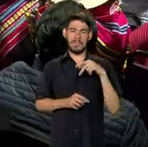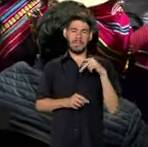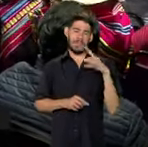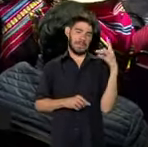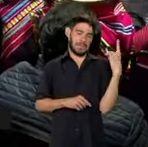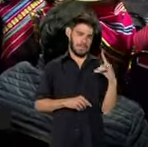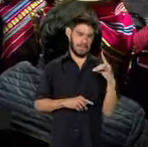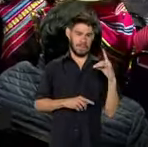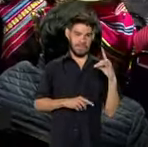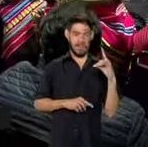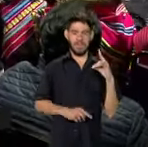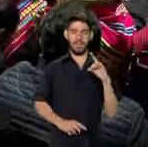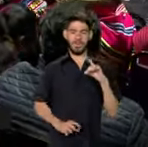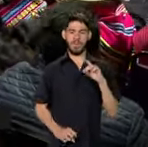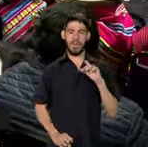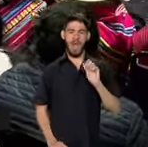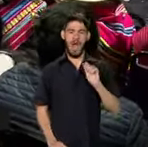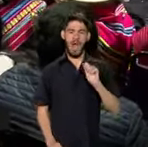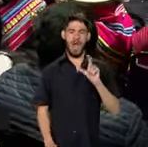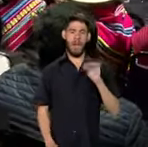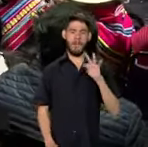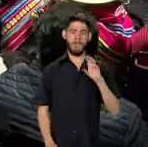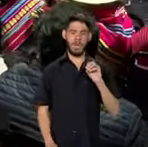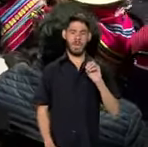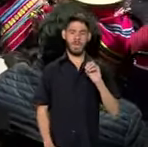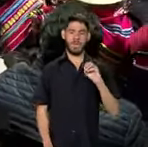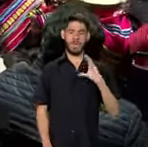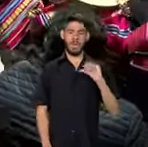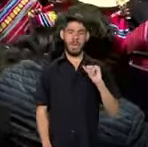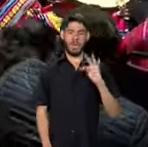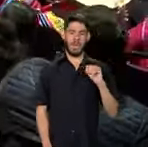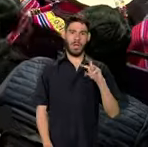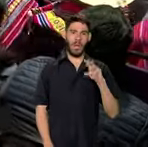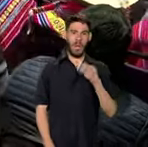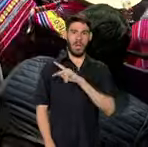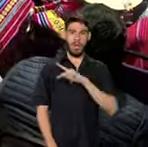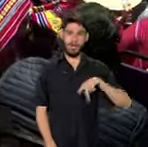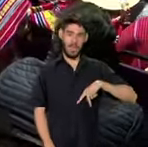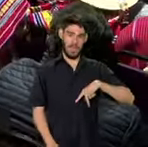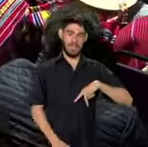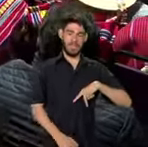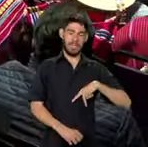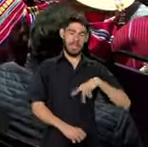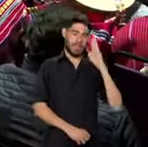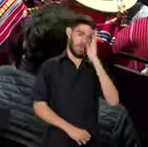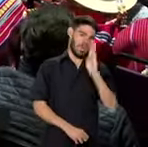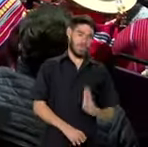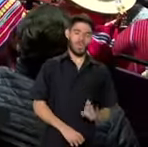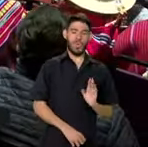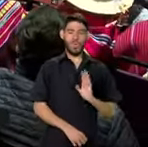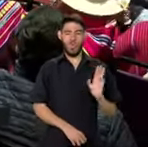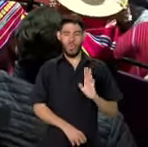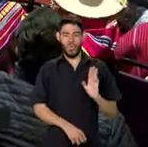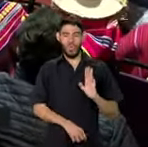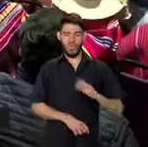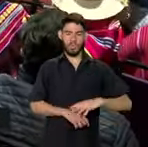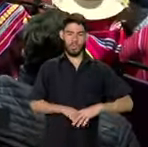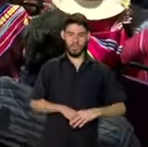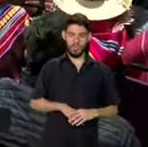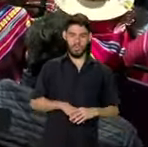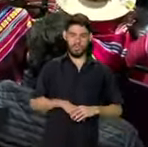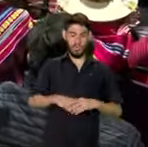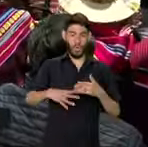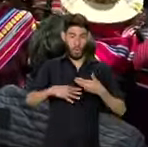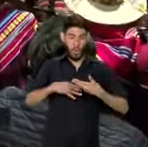Bolivia, Luis Alberto Arce Catacora, señor presidente del Brasil, Luis Inácio Lula da Silva. Vamos